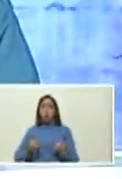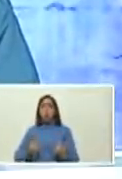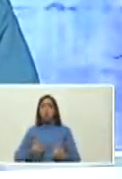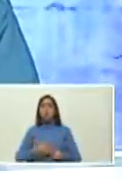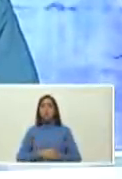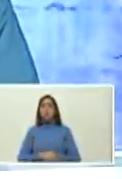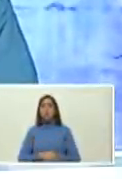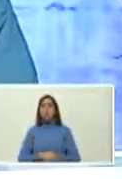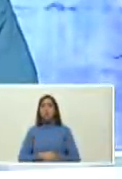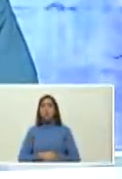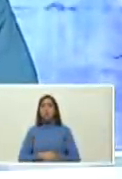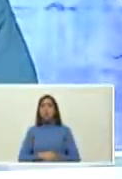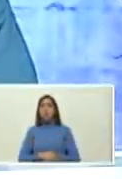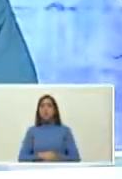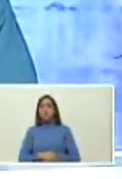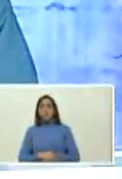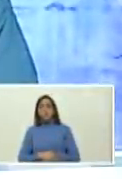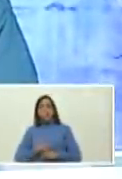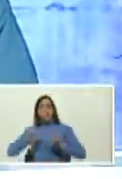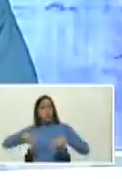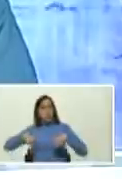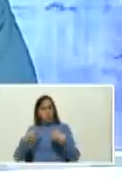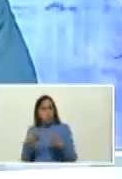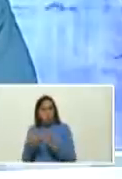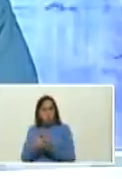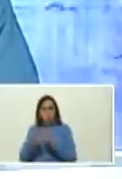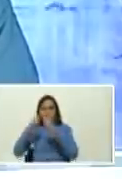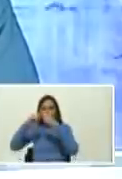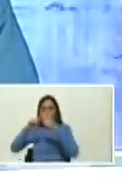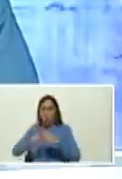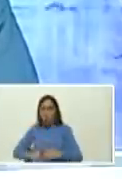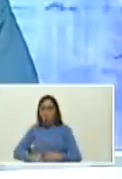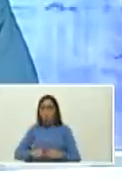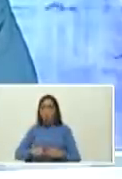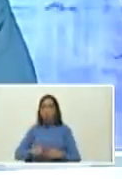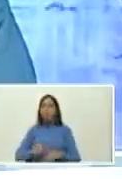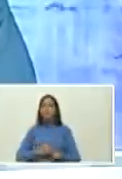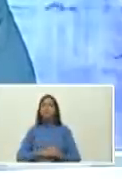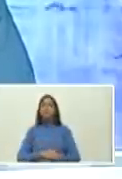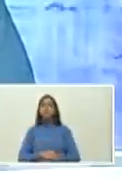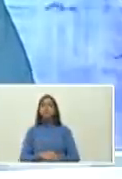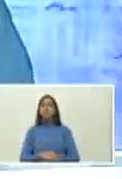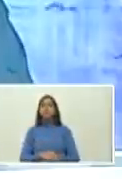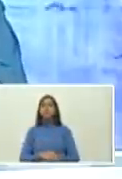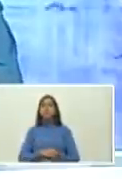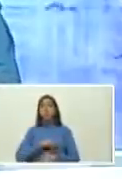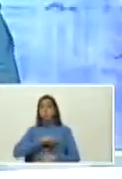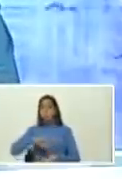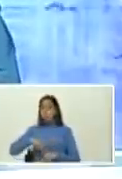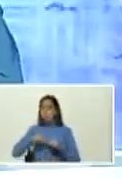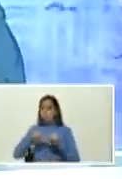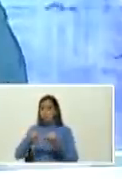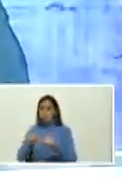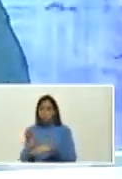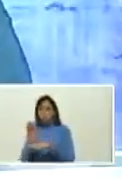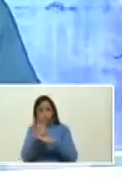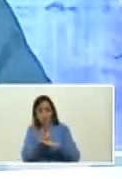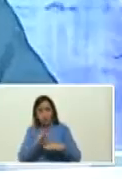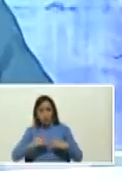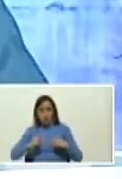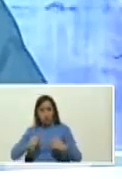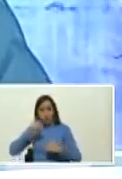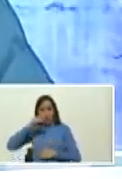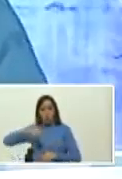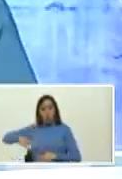toda esta batalla se está actualizando con los resultados nosotros tenemos que seguir cuidando la salud del